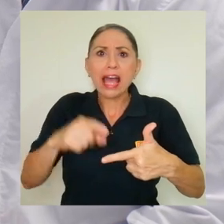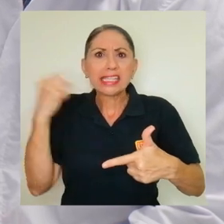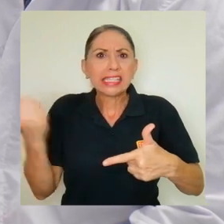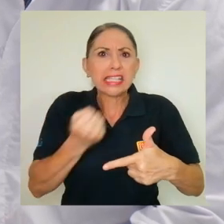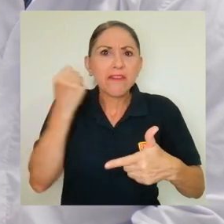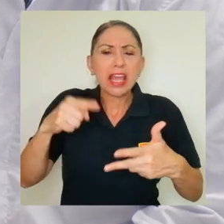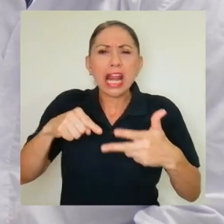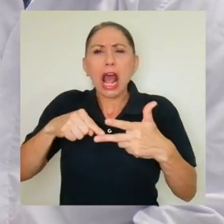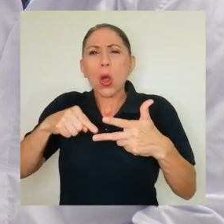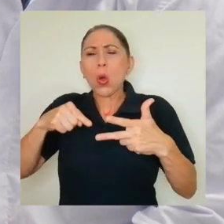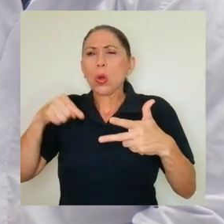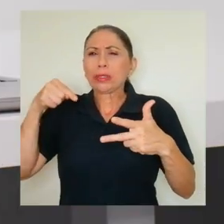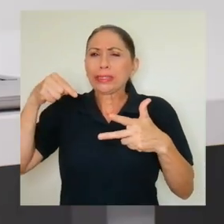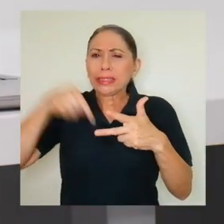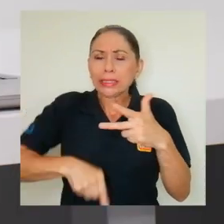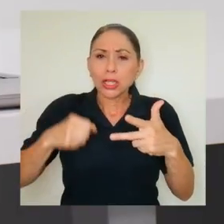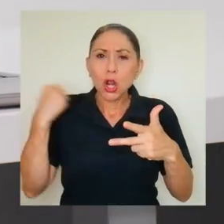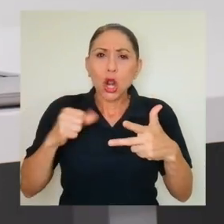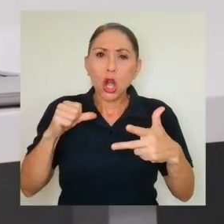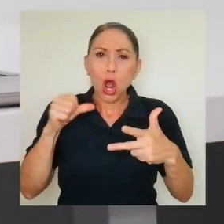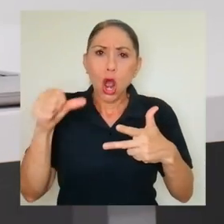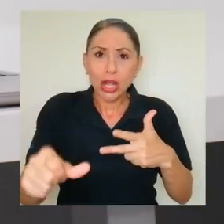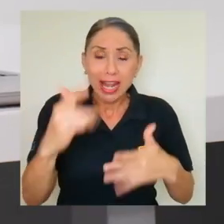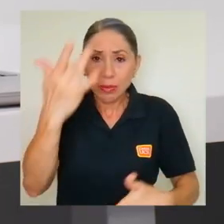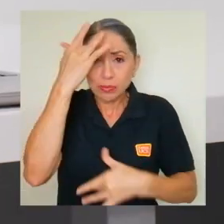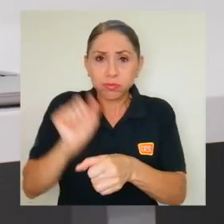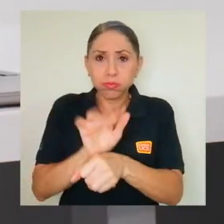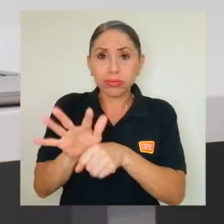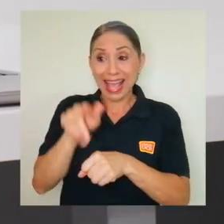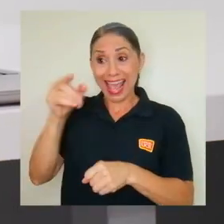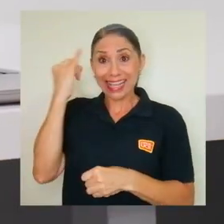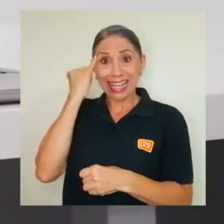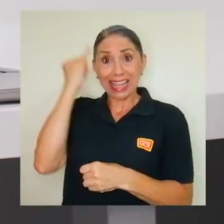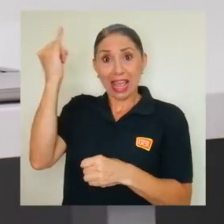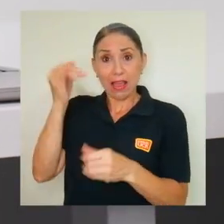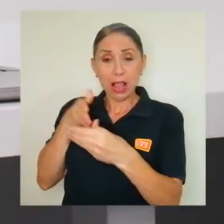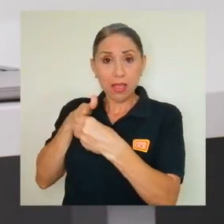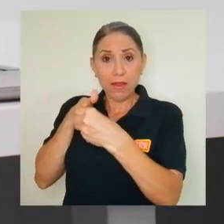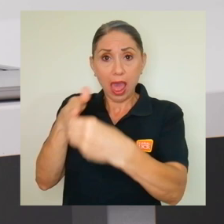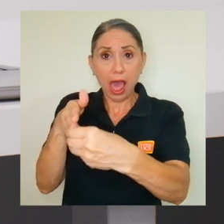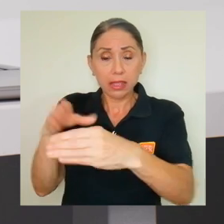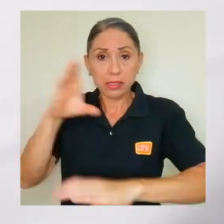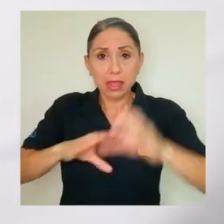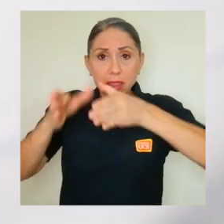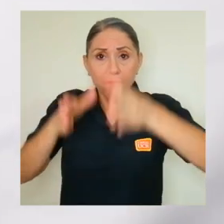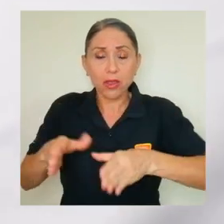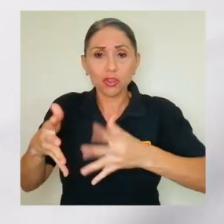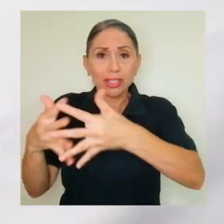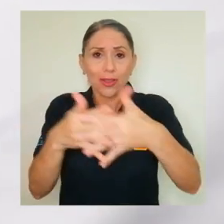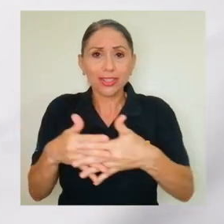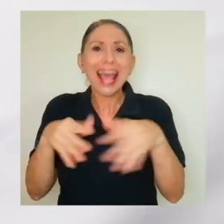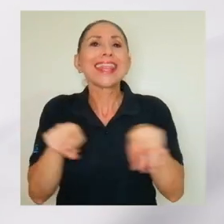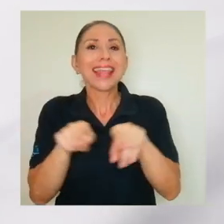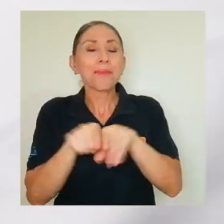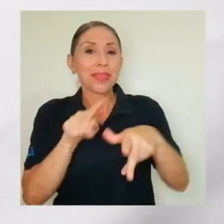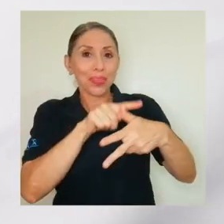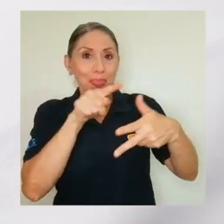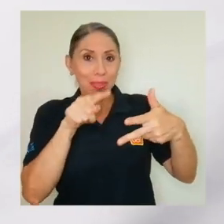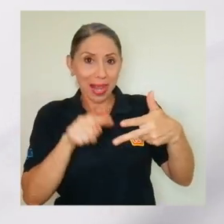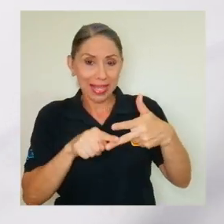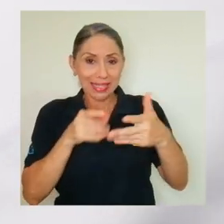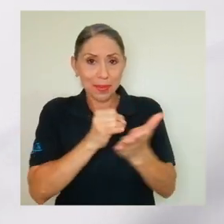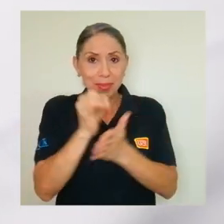crónica de este padecimiento. Esta innovación, aunque fue liderada por científicos estadounidenses, involucró el talento de tres